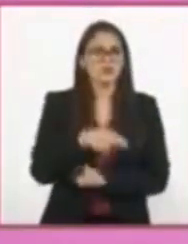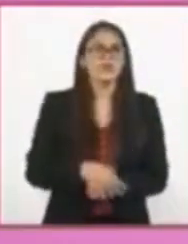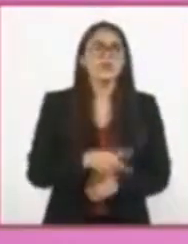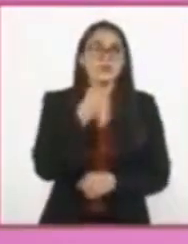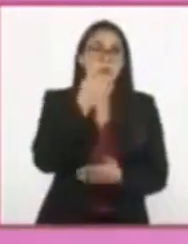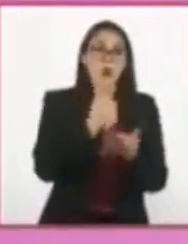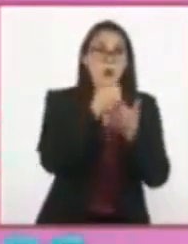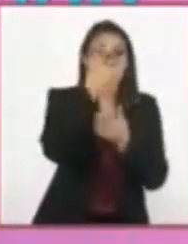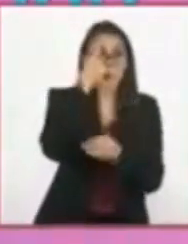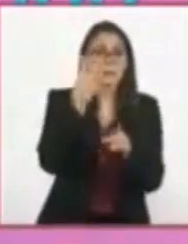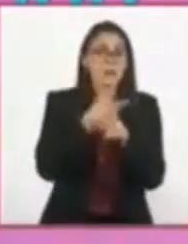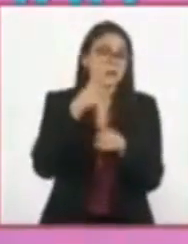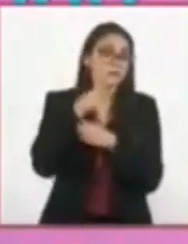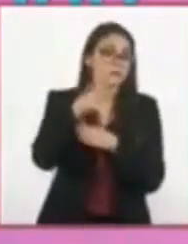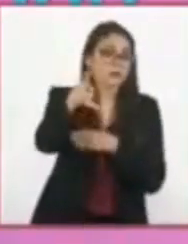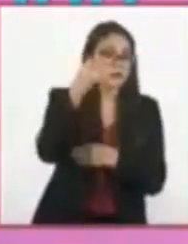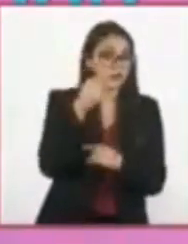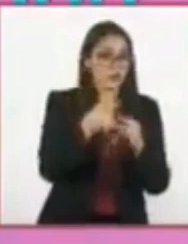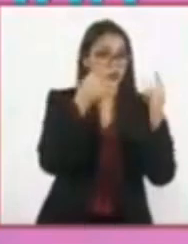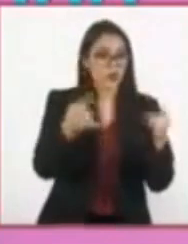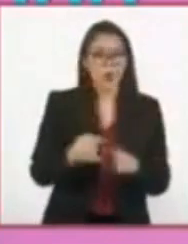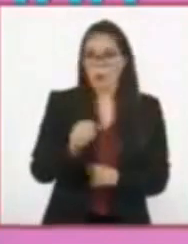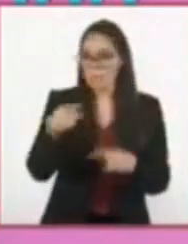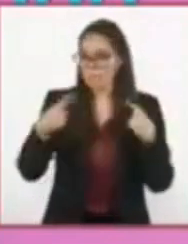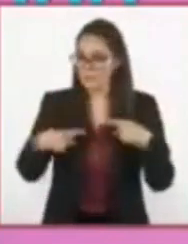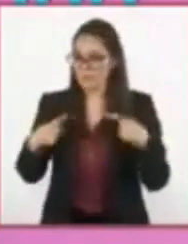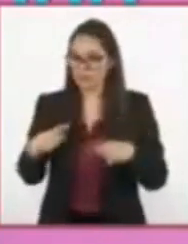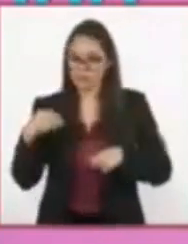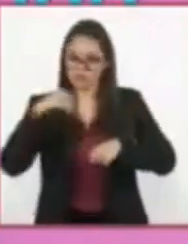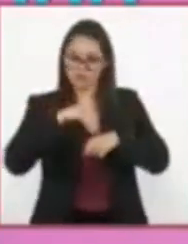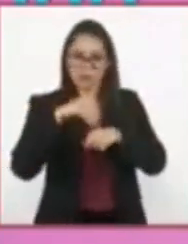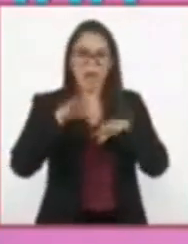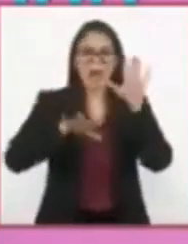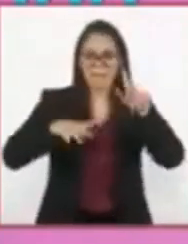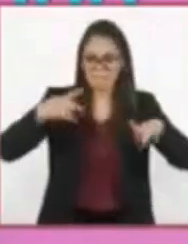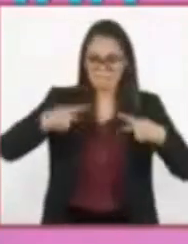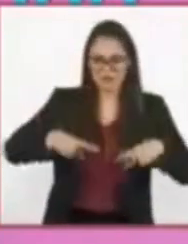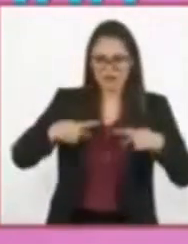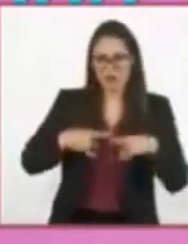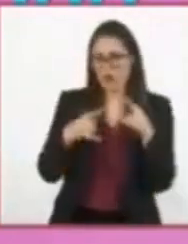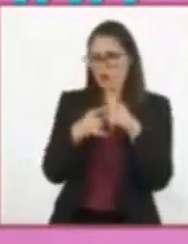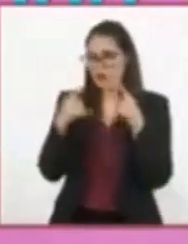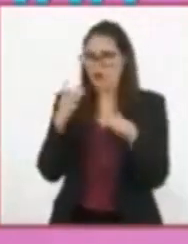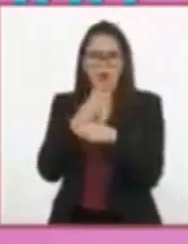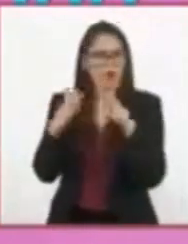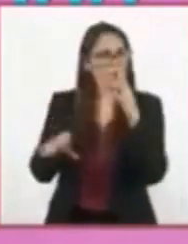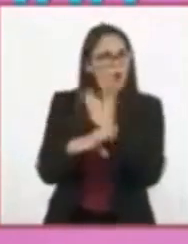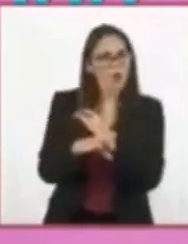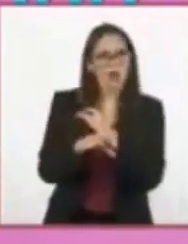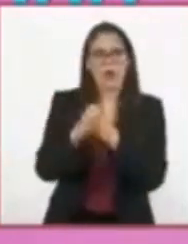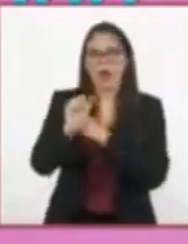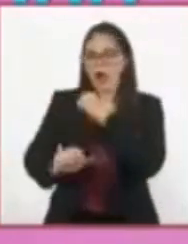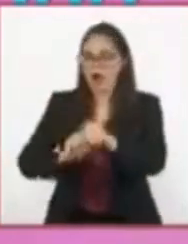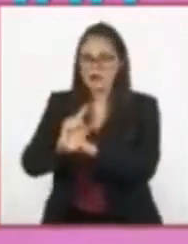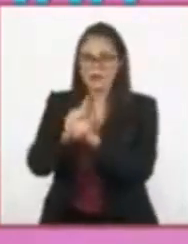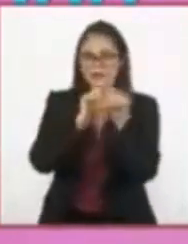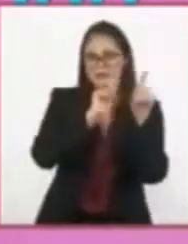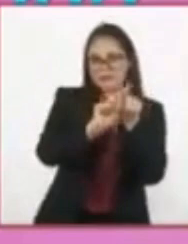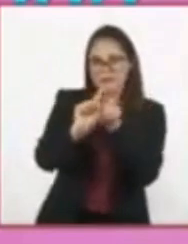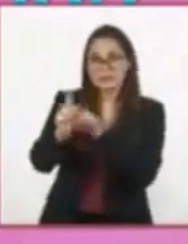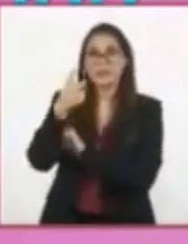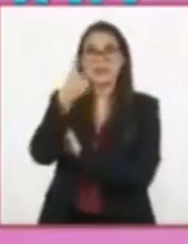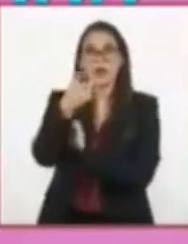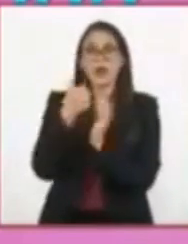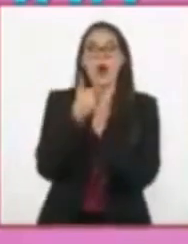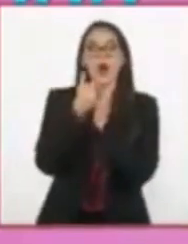tomará la historia. Personajes, que pueden ser personas, seres fantásticos, objetos, etc. Ellos interactúan con